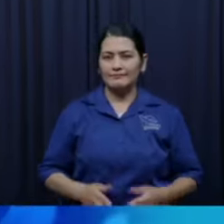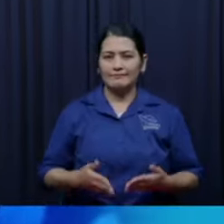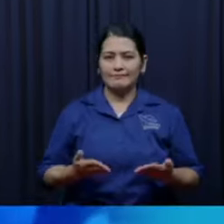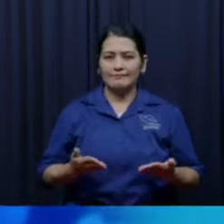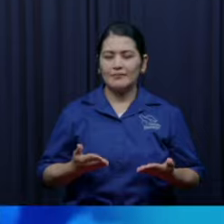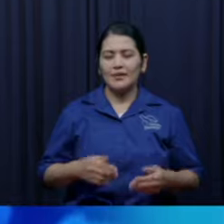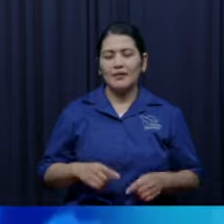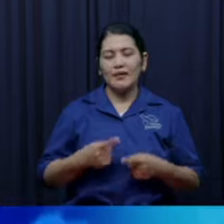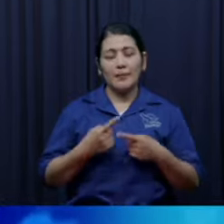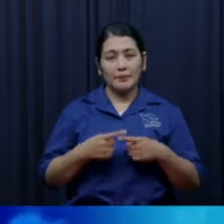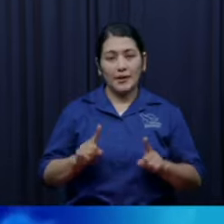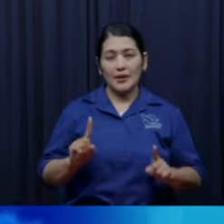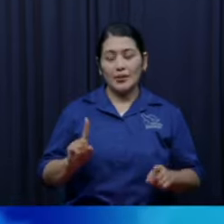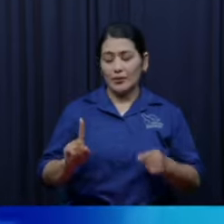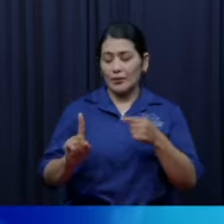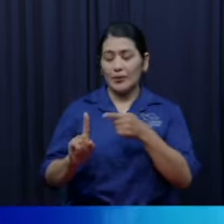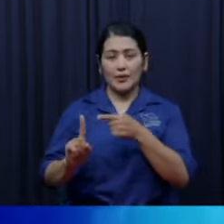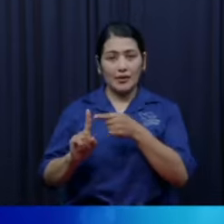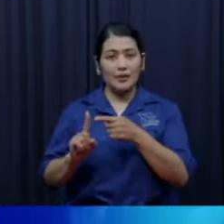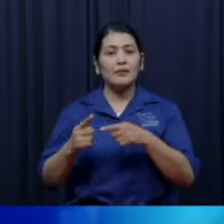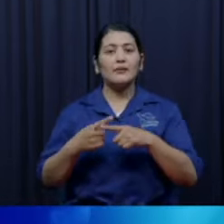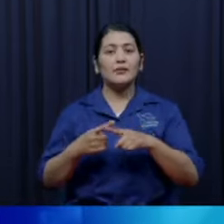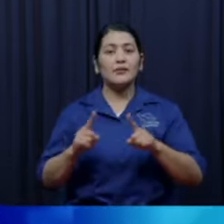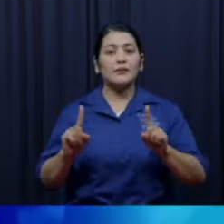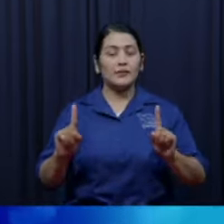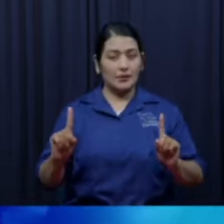aunque sea un tintero que le aviente a este